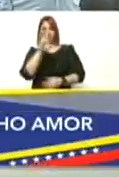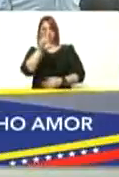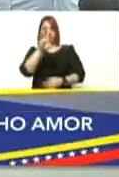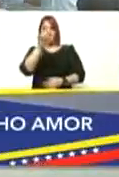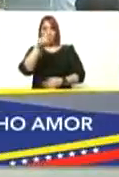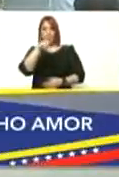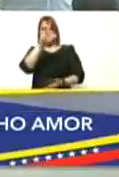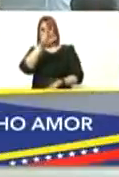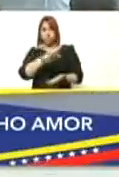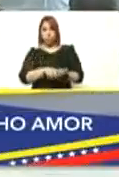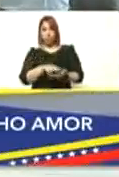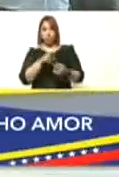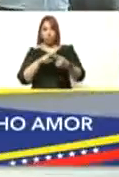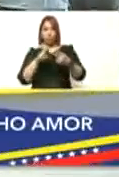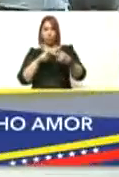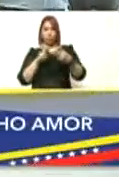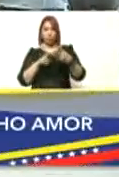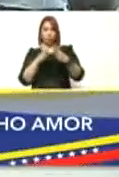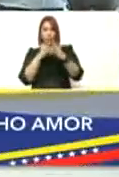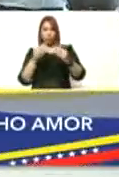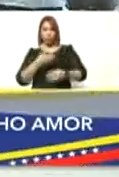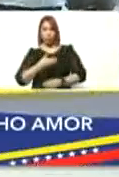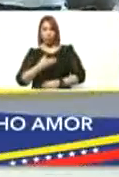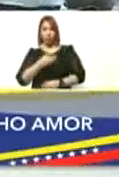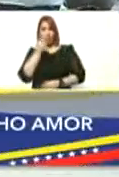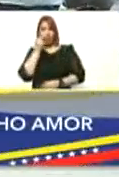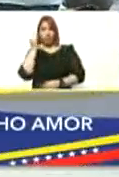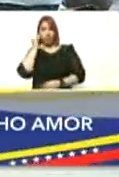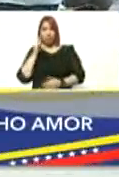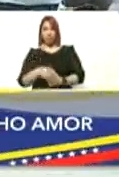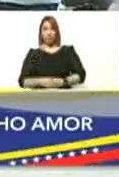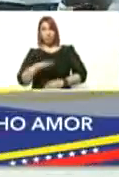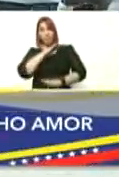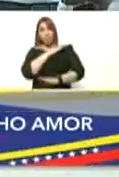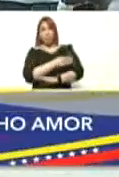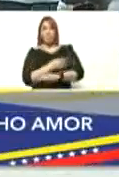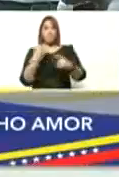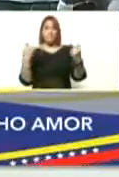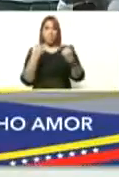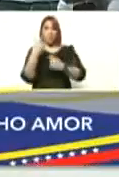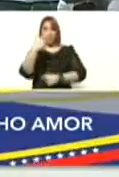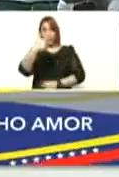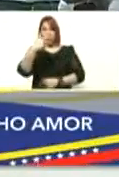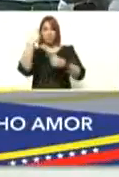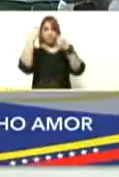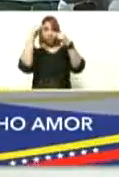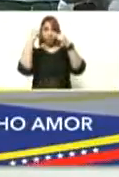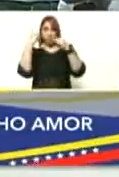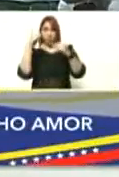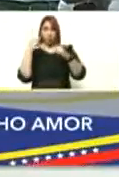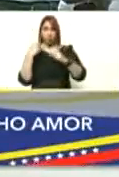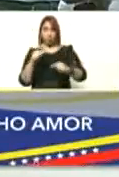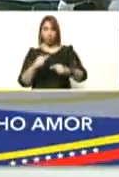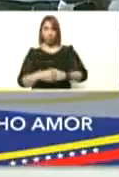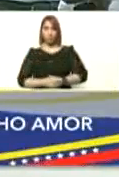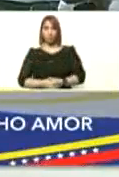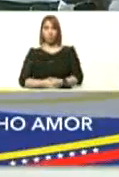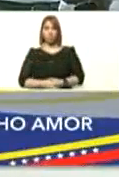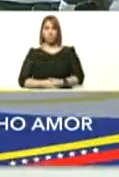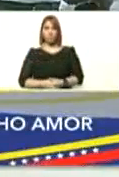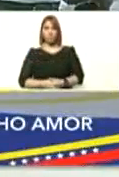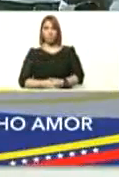aprobarle los recursos a todos los alcaldías y al poder popular son tres niveles que se encuentran en el Consejo Federal de Gobierno